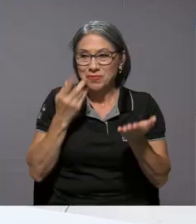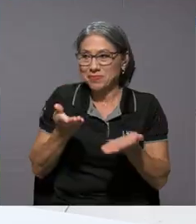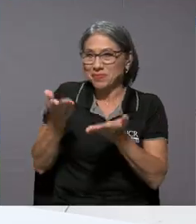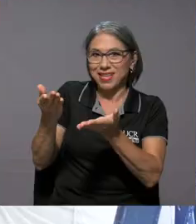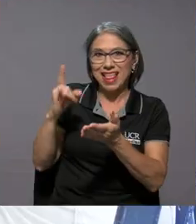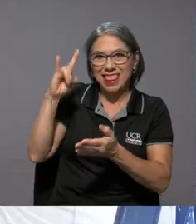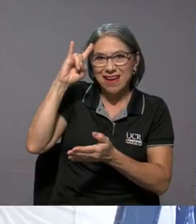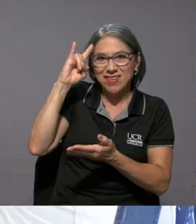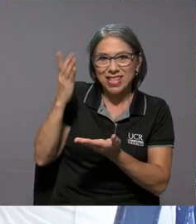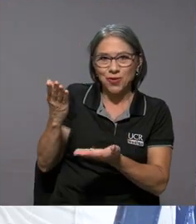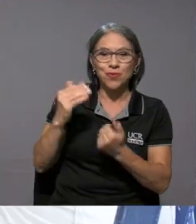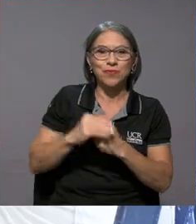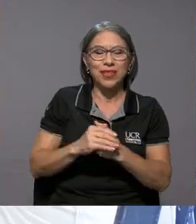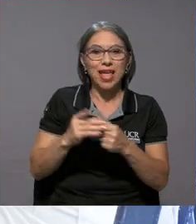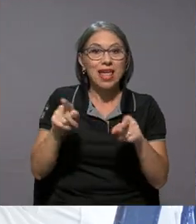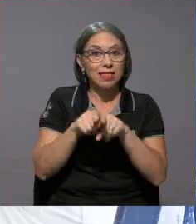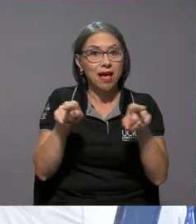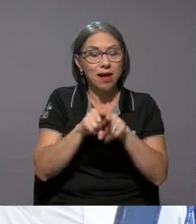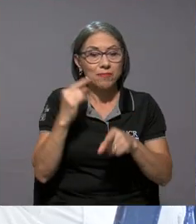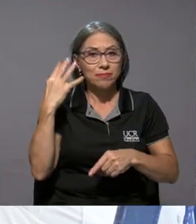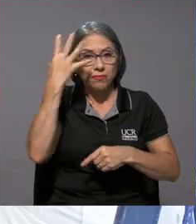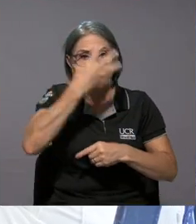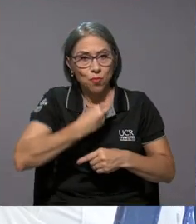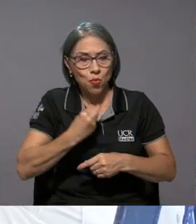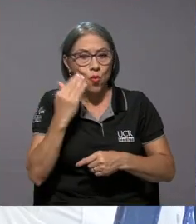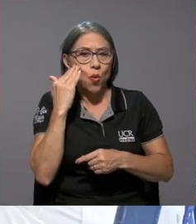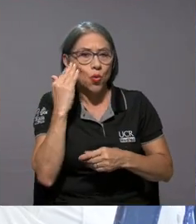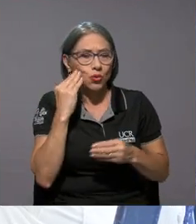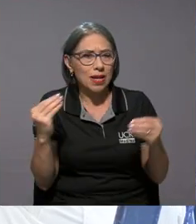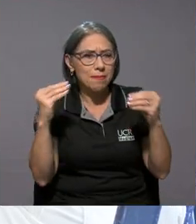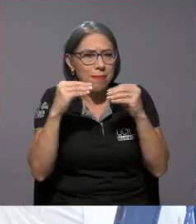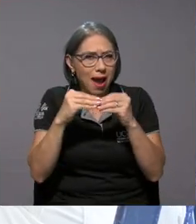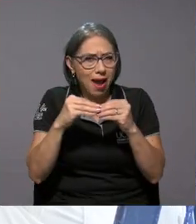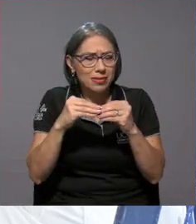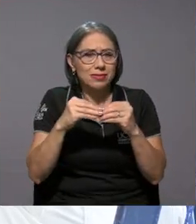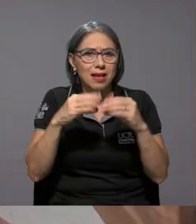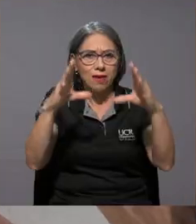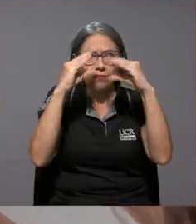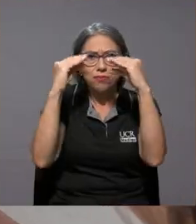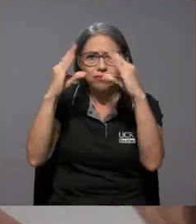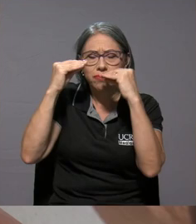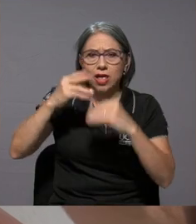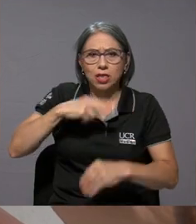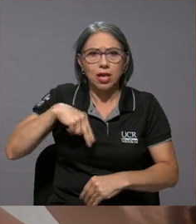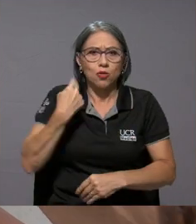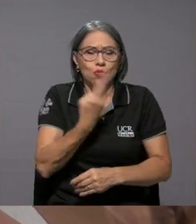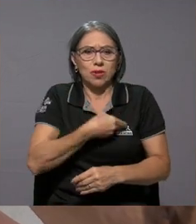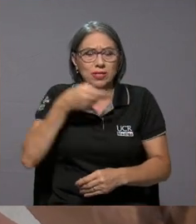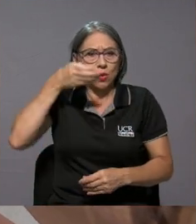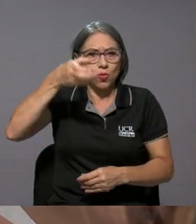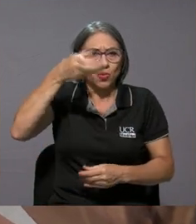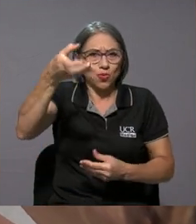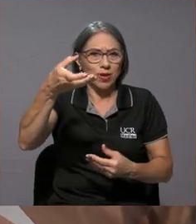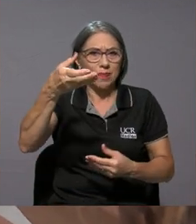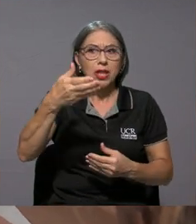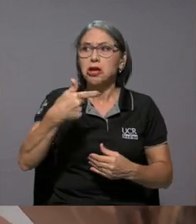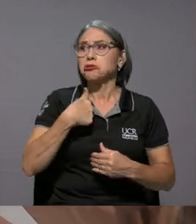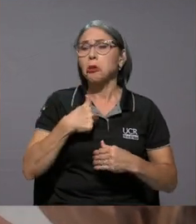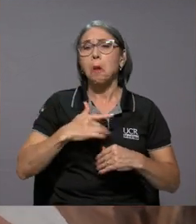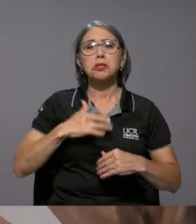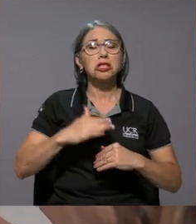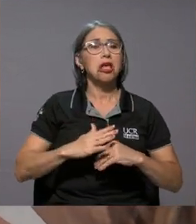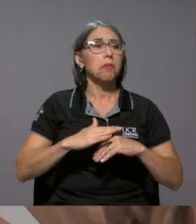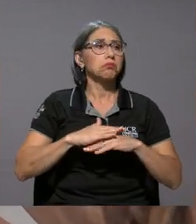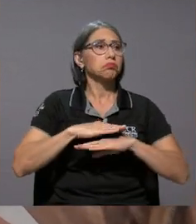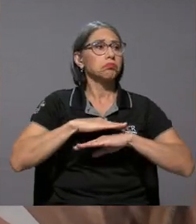¿verdad? Entonces también fue muy bonito como conocer un poco más de nuestra cultura y pues eso, salir de mi zona de confort,